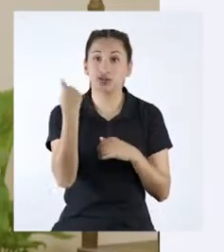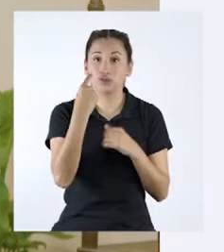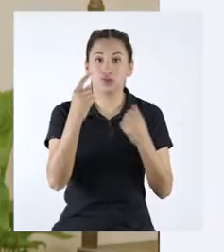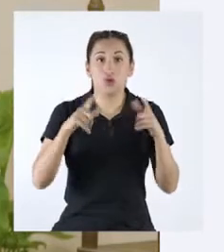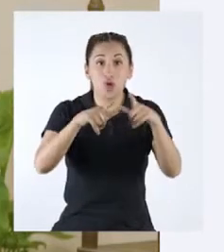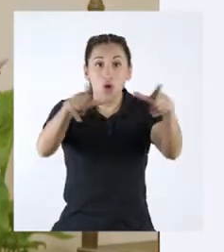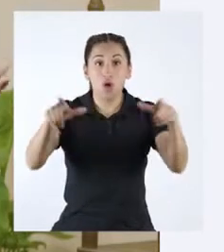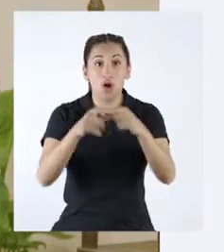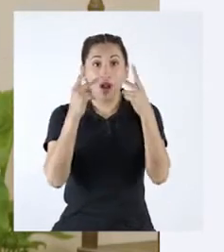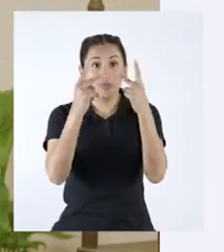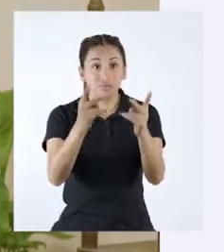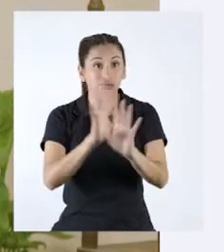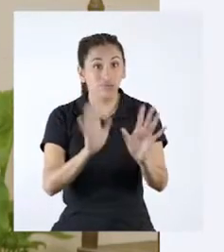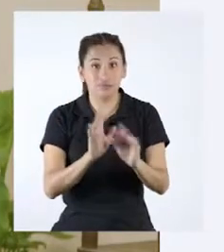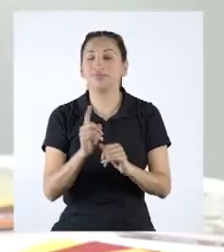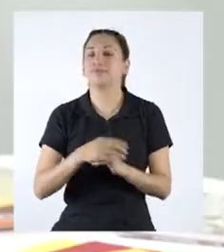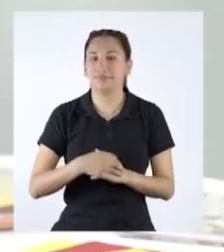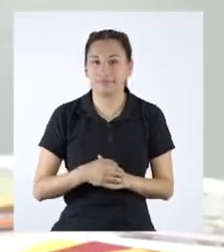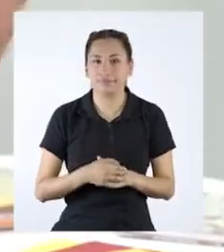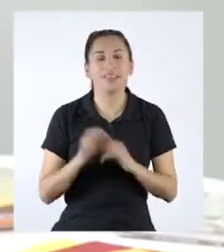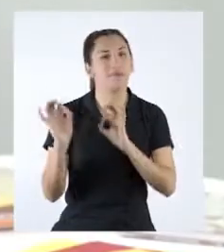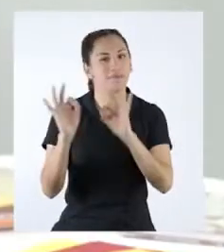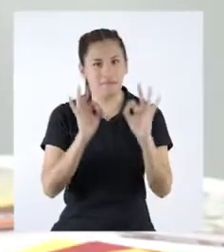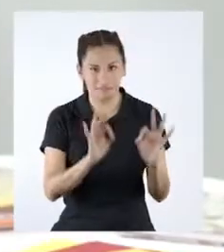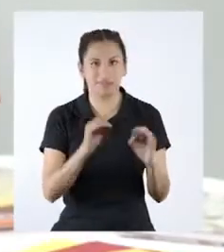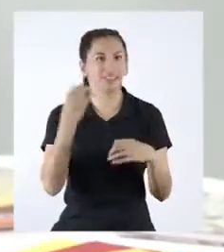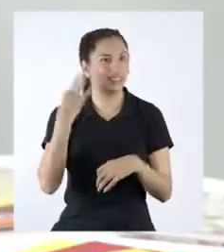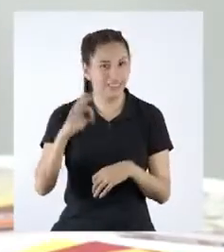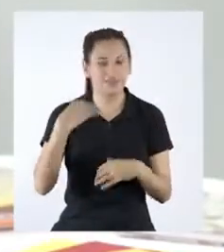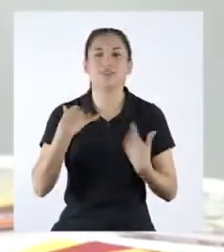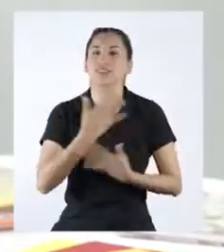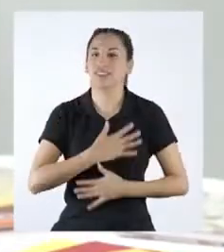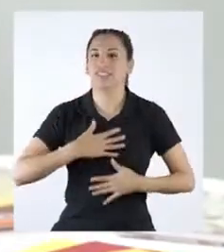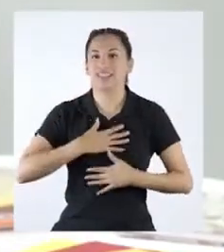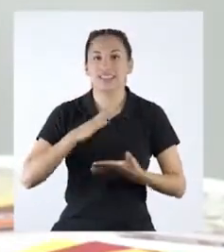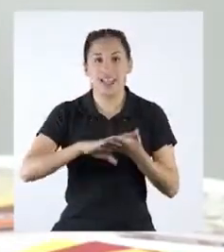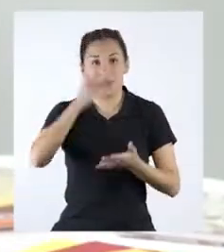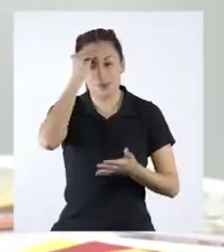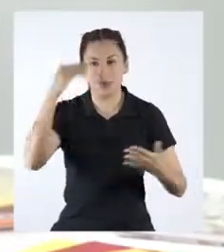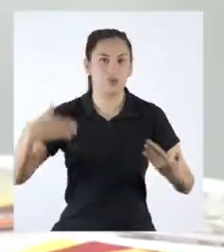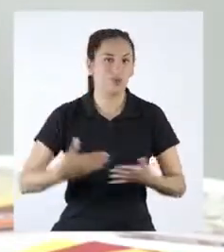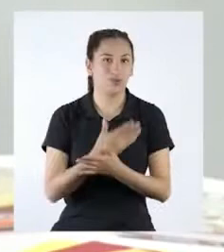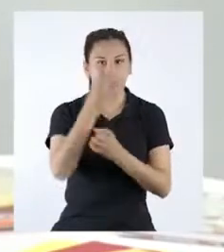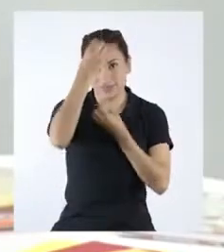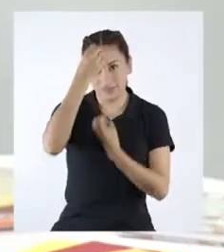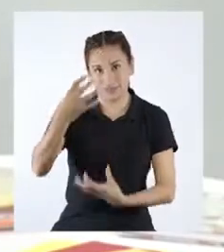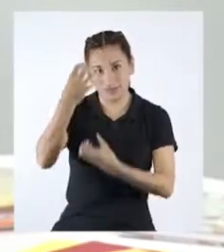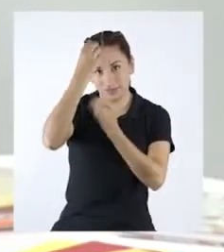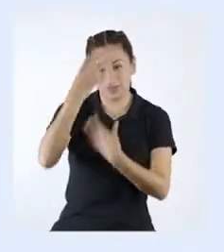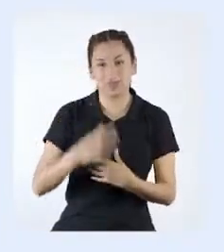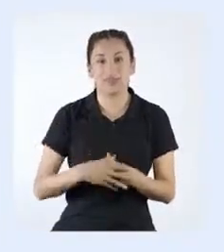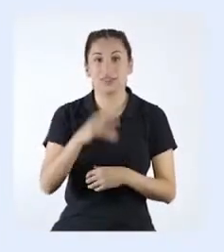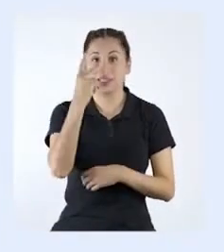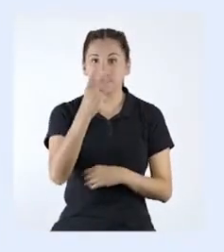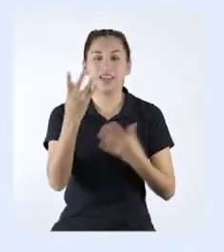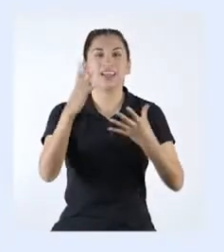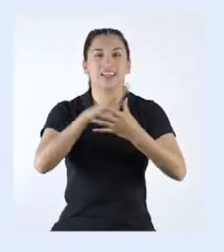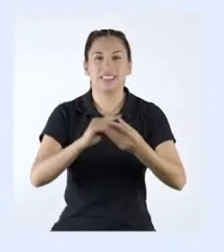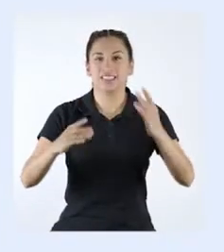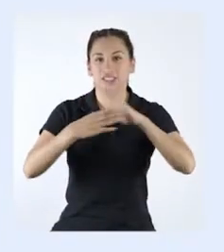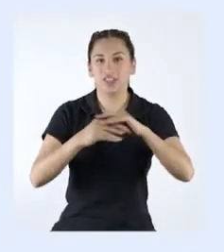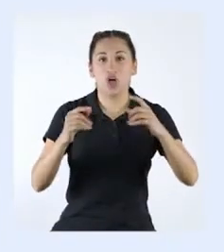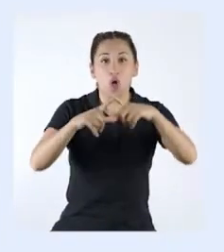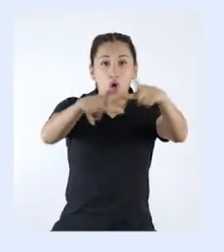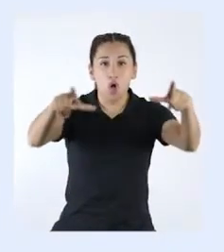allá de ser solo paisajes turísticos. ¡Genial! Siempre disfruto aprendiendo nueva información. Veamos el